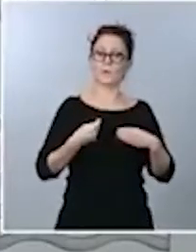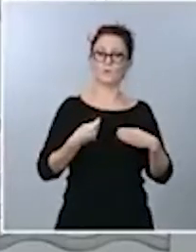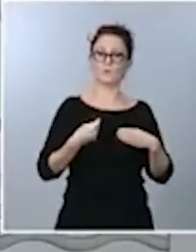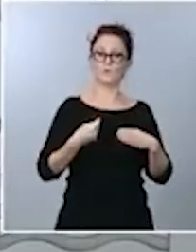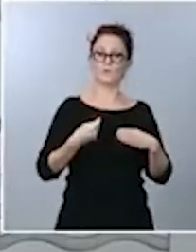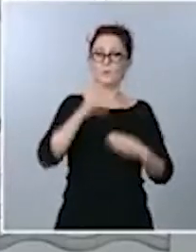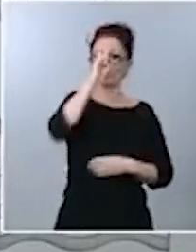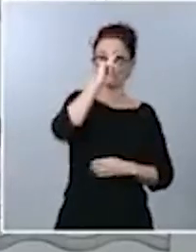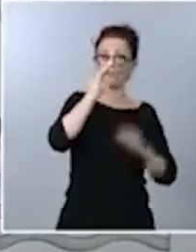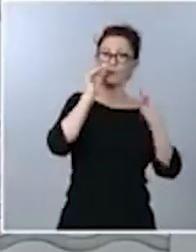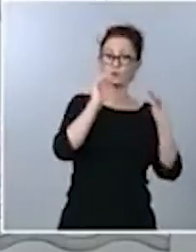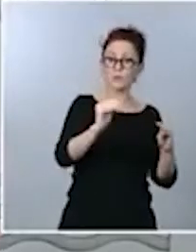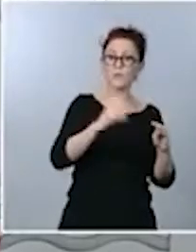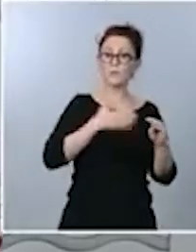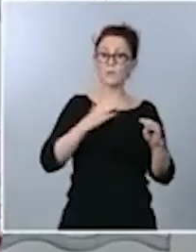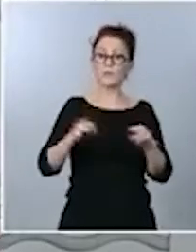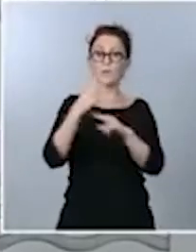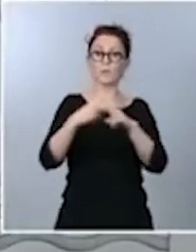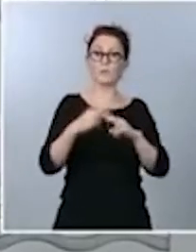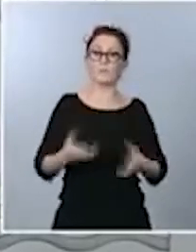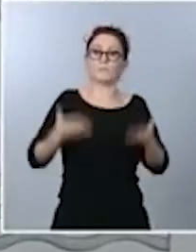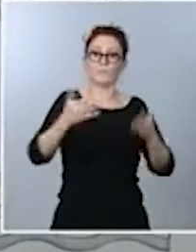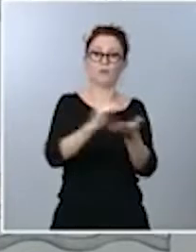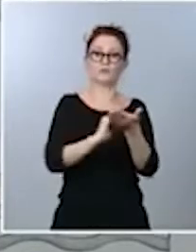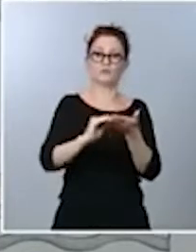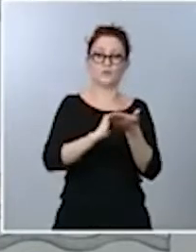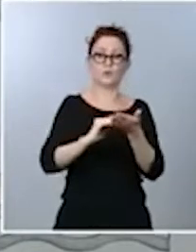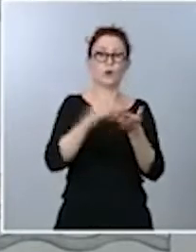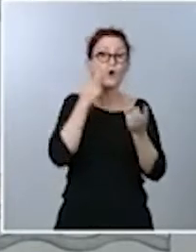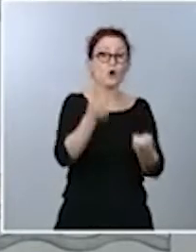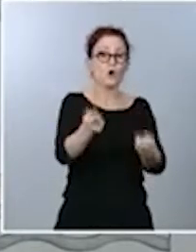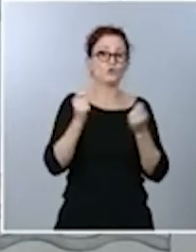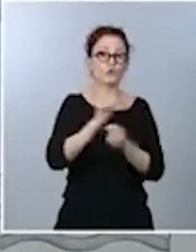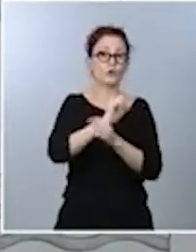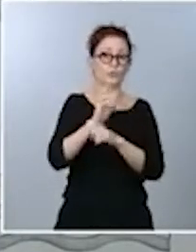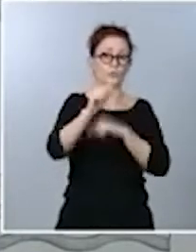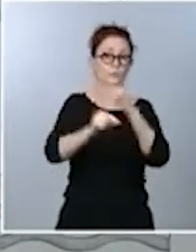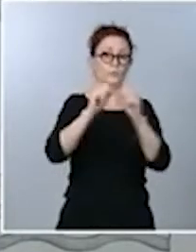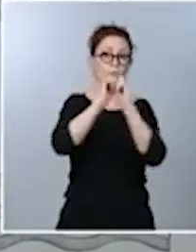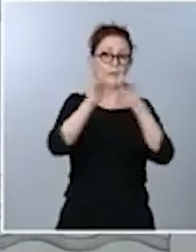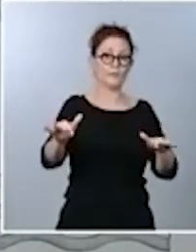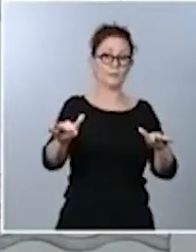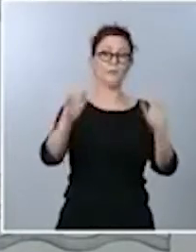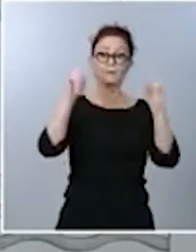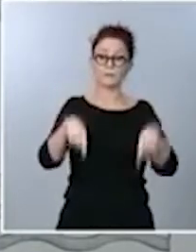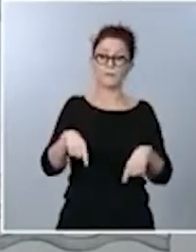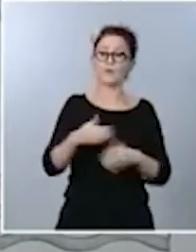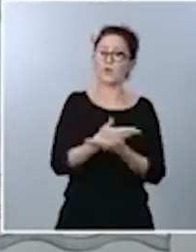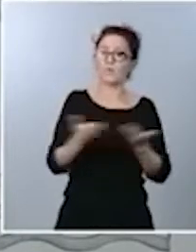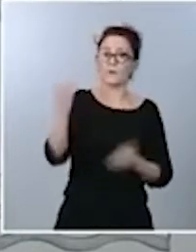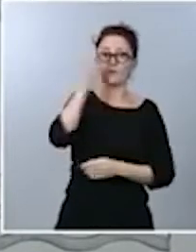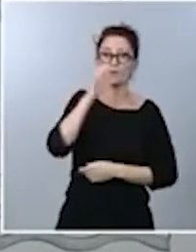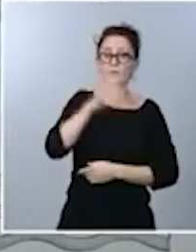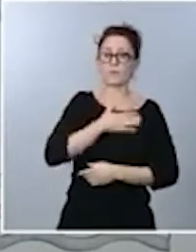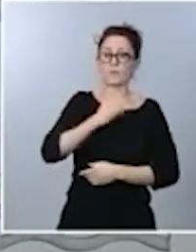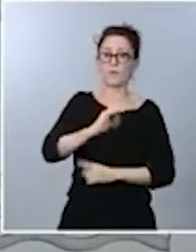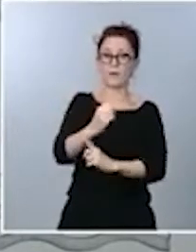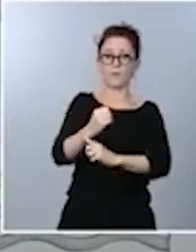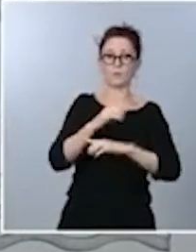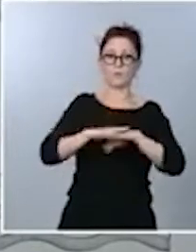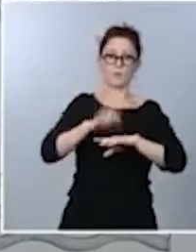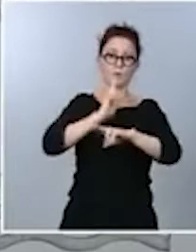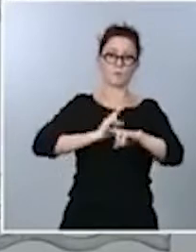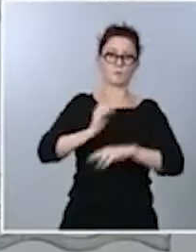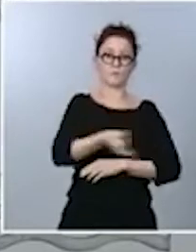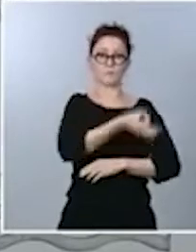pueda solucionar control definitivo de la pandemia, ser capaces de que la ciencia nos dé la respuesta definitiva y, por